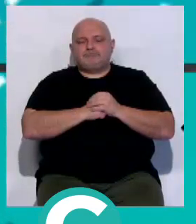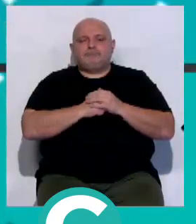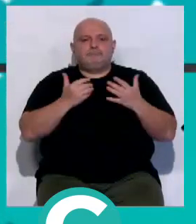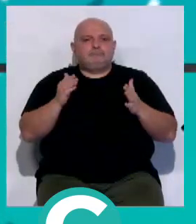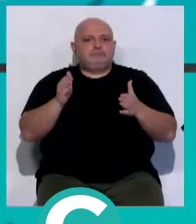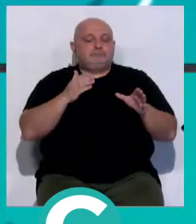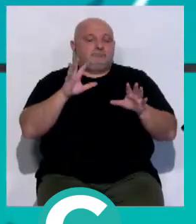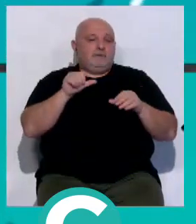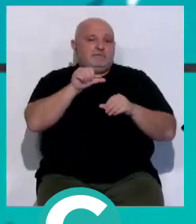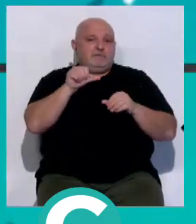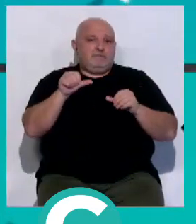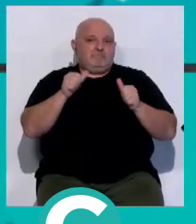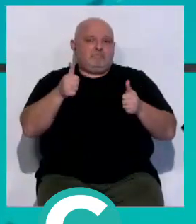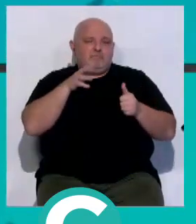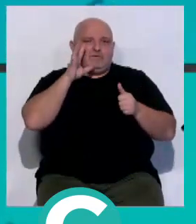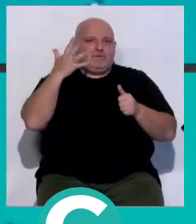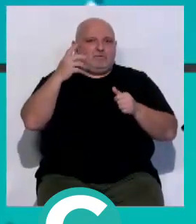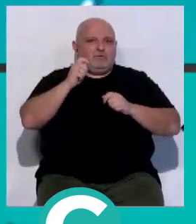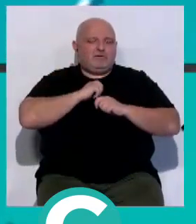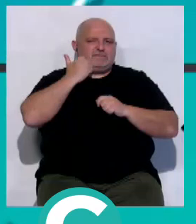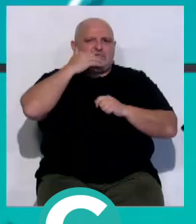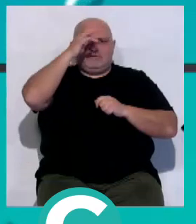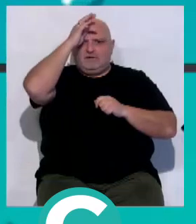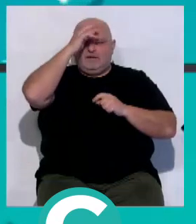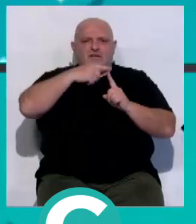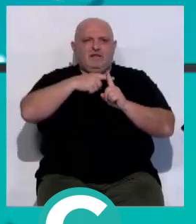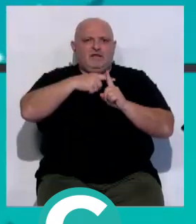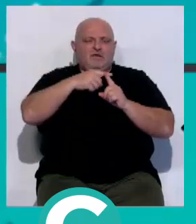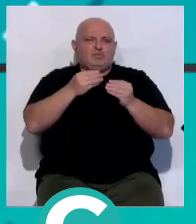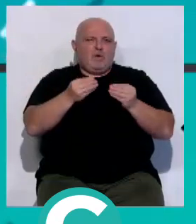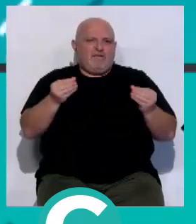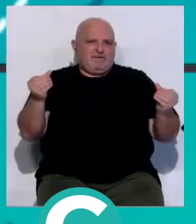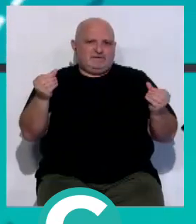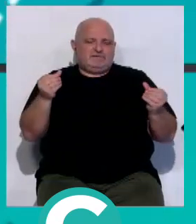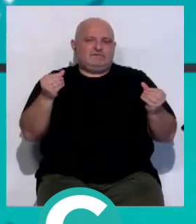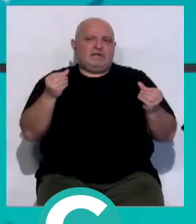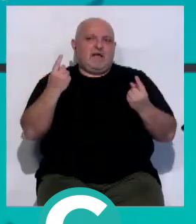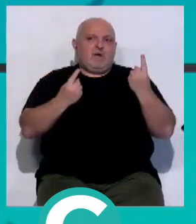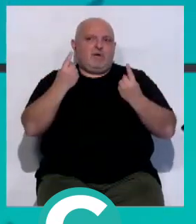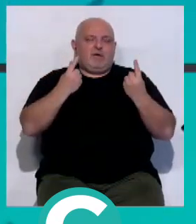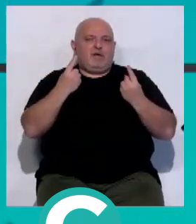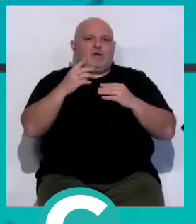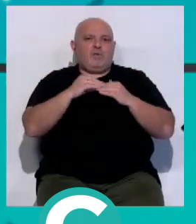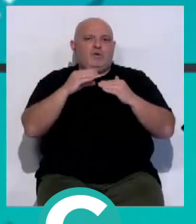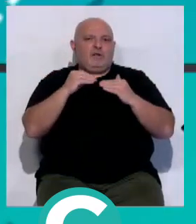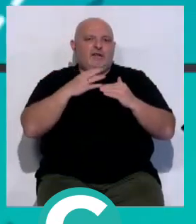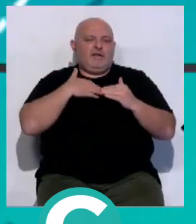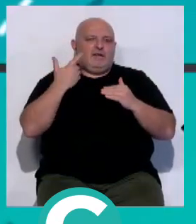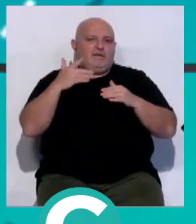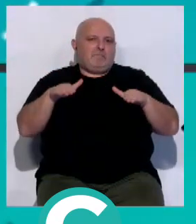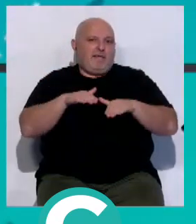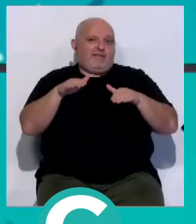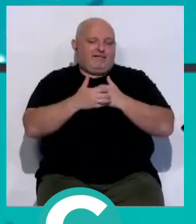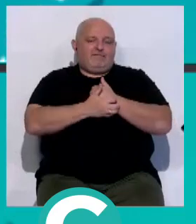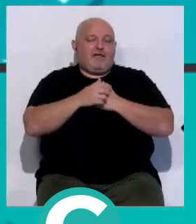Arrancamos una nueva semana y lo hacemos tras un sábado y domingo de temperaturas suaves que han sacado a los primeros usuarios de la